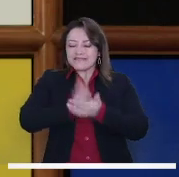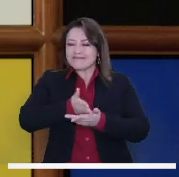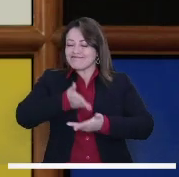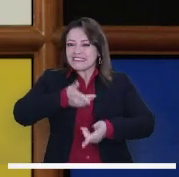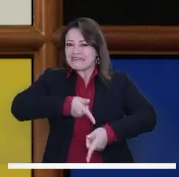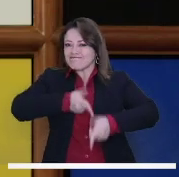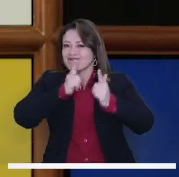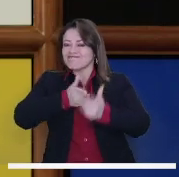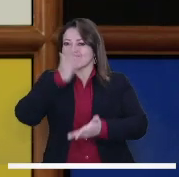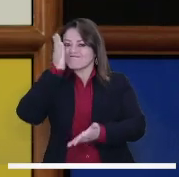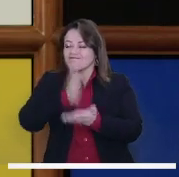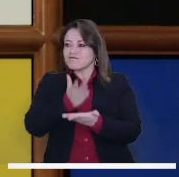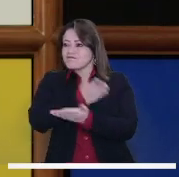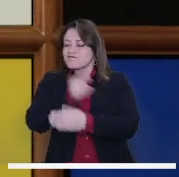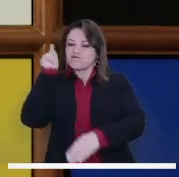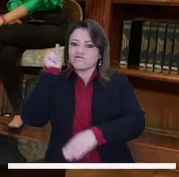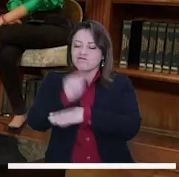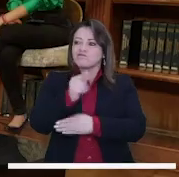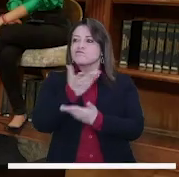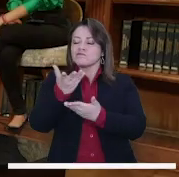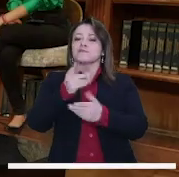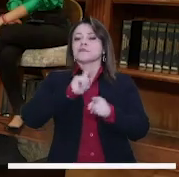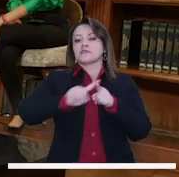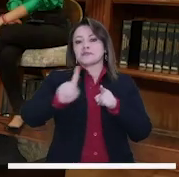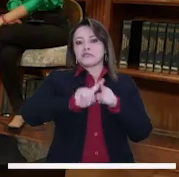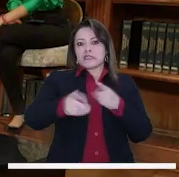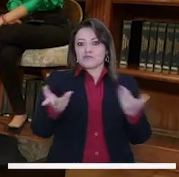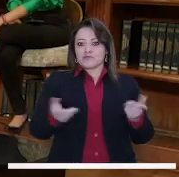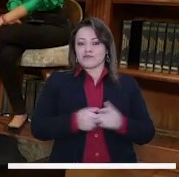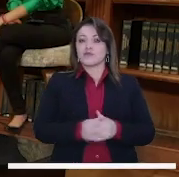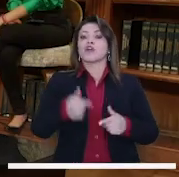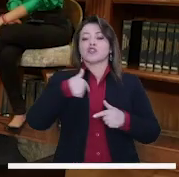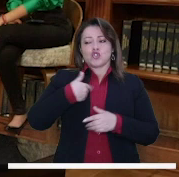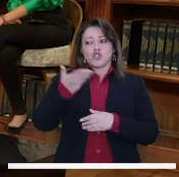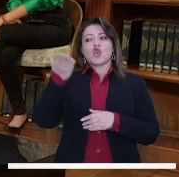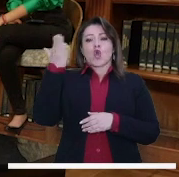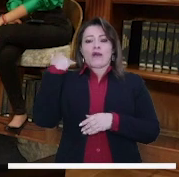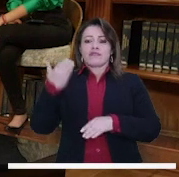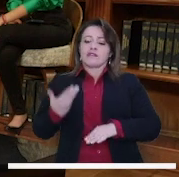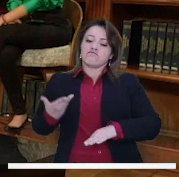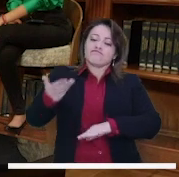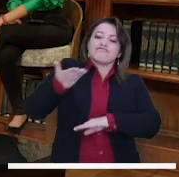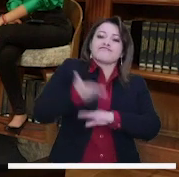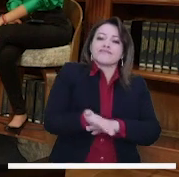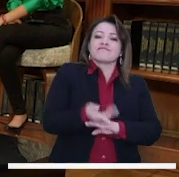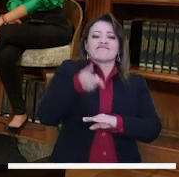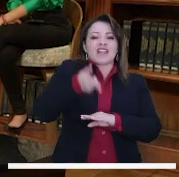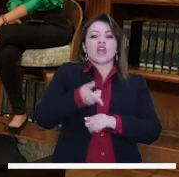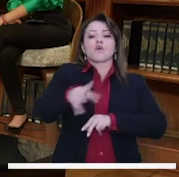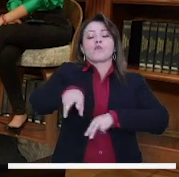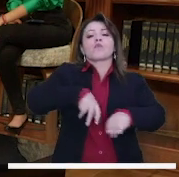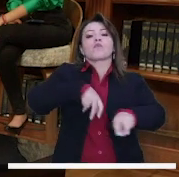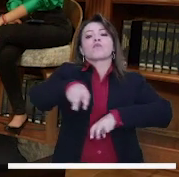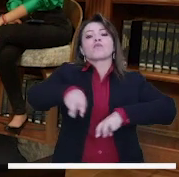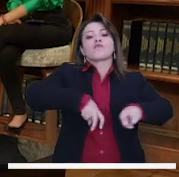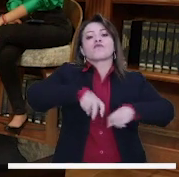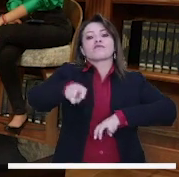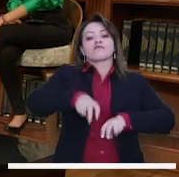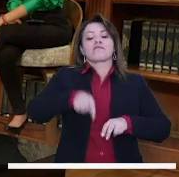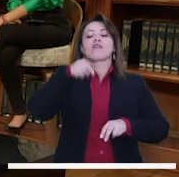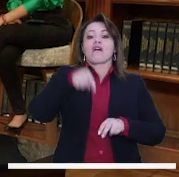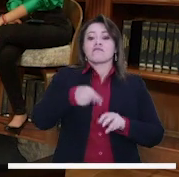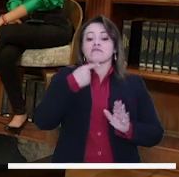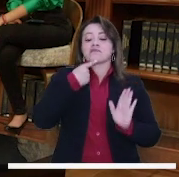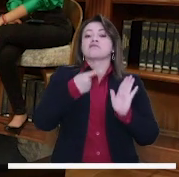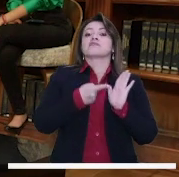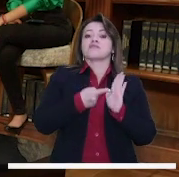años a través de debates de control político, pero se agotó ese escenario, y yo erradiqué una consulta popular en términos de movilidad que